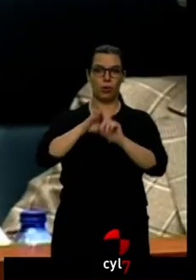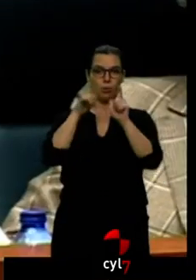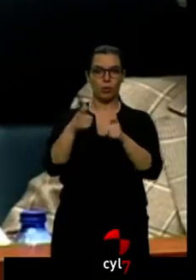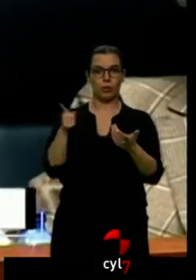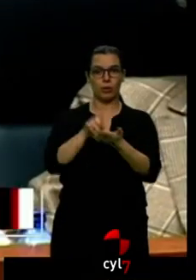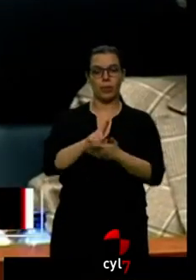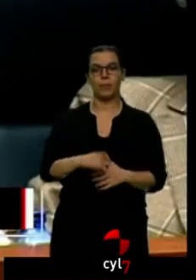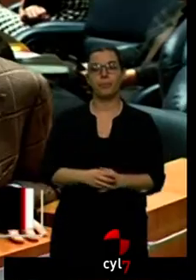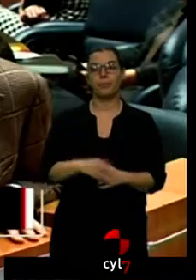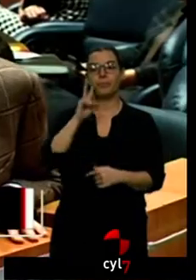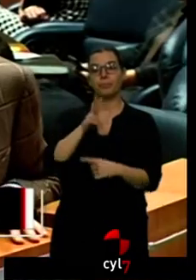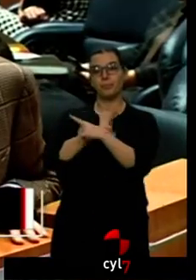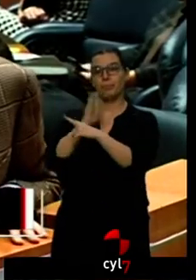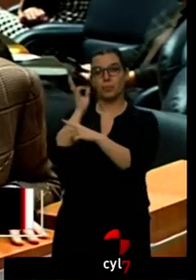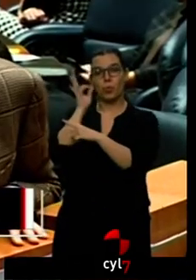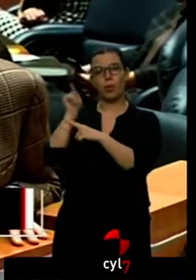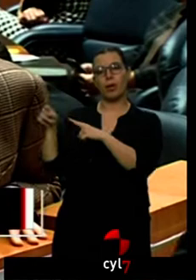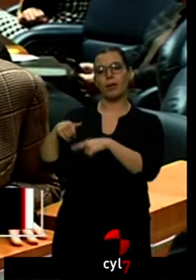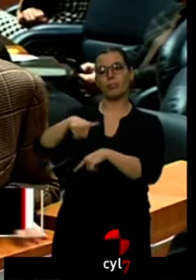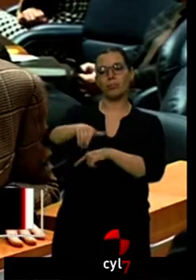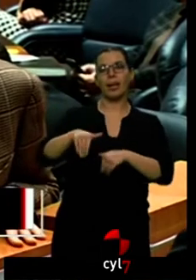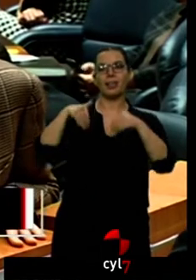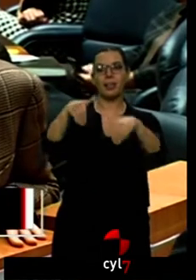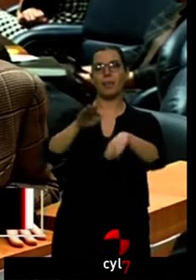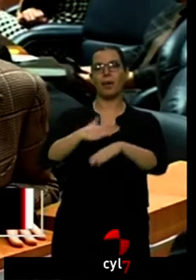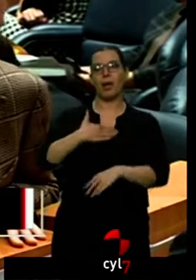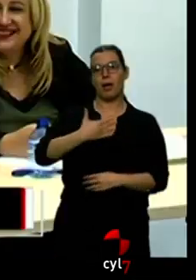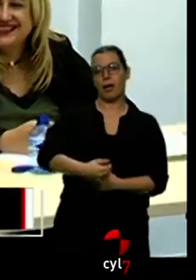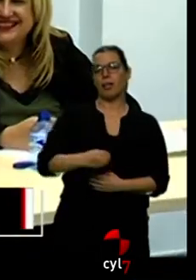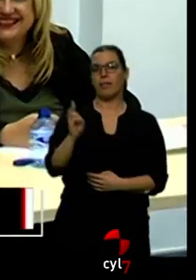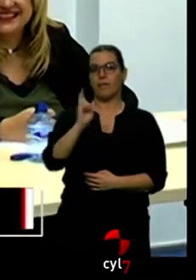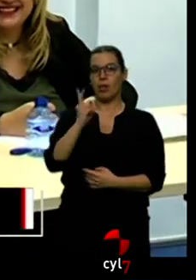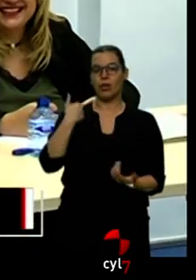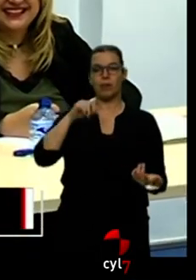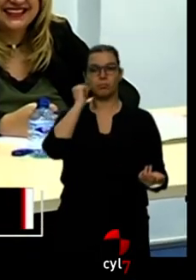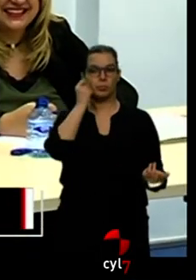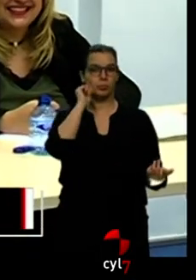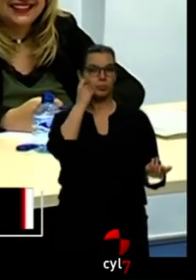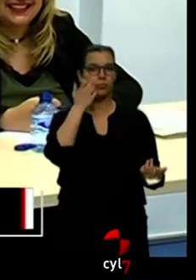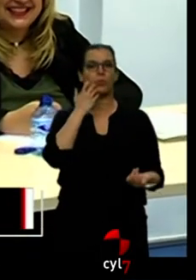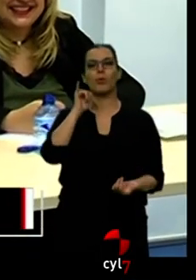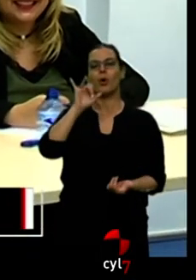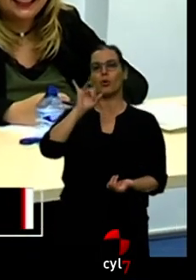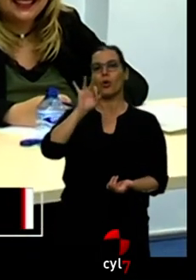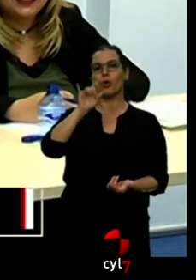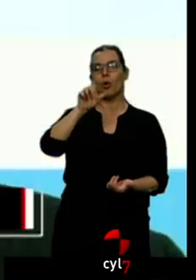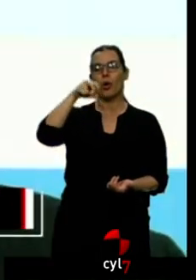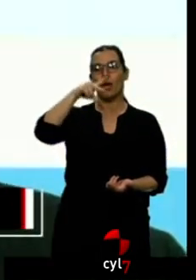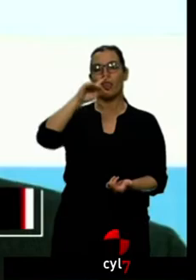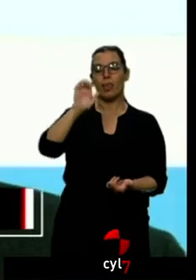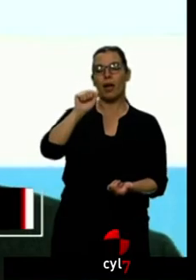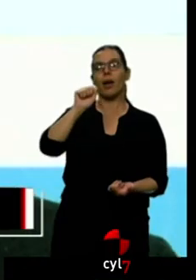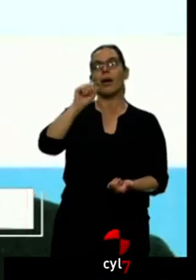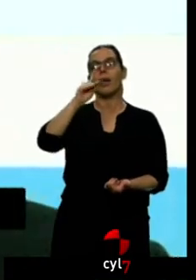Pilar del Olmos será la candidata a la alcaldía de Valladolid. Se van conociendo todos los nombres. Yolanda de Gregorio competirá en Soria y Javier Lacalle